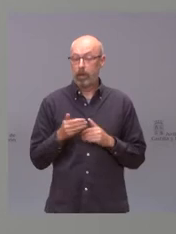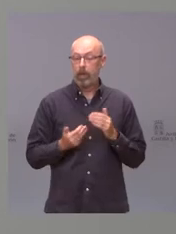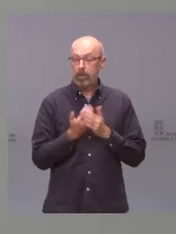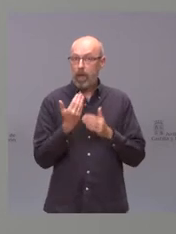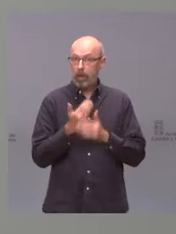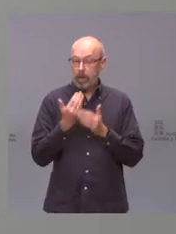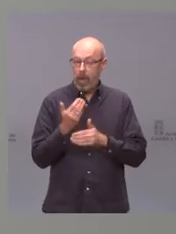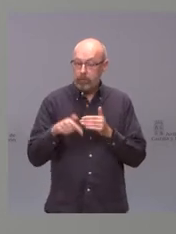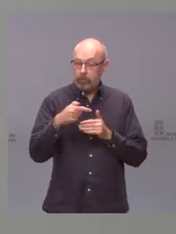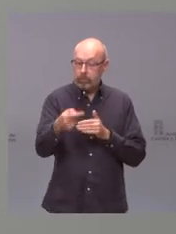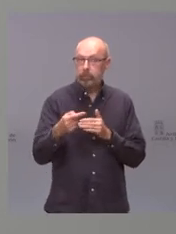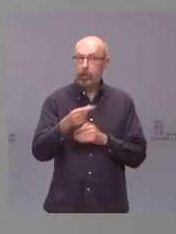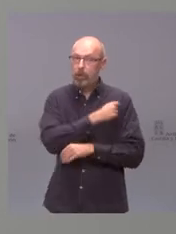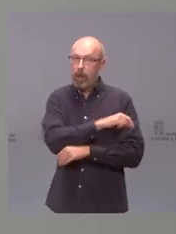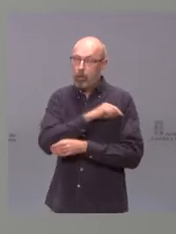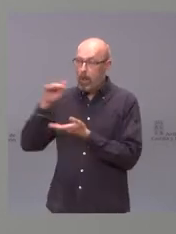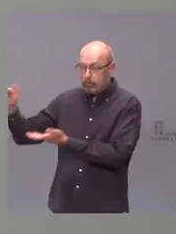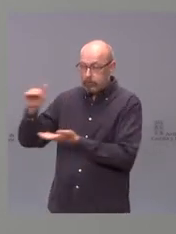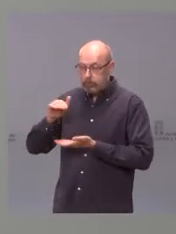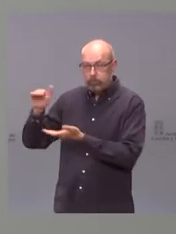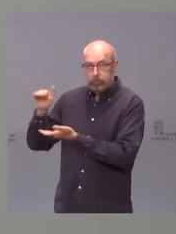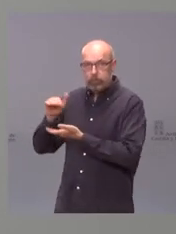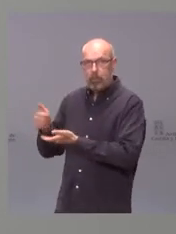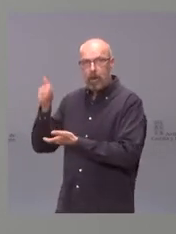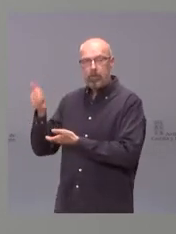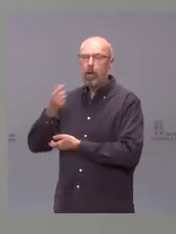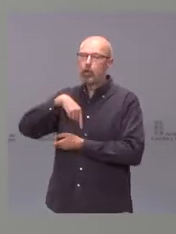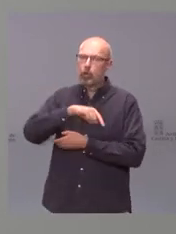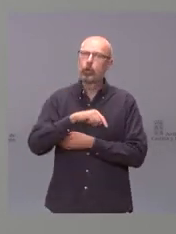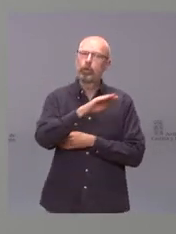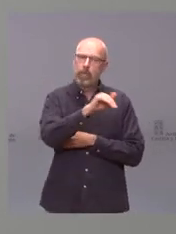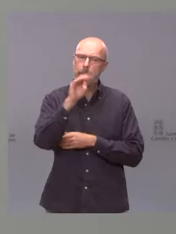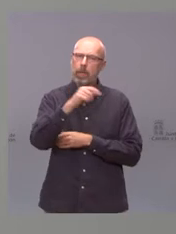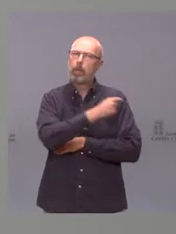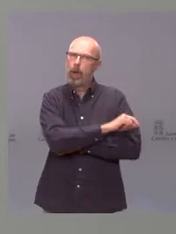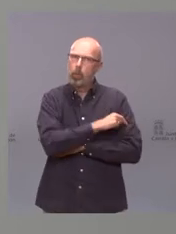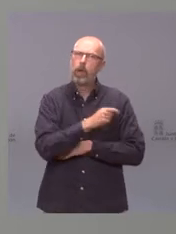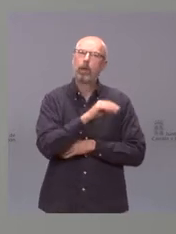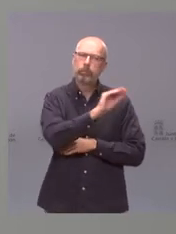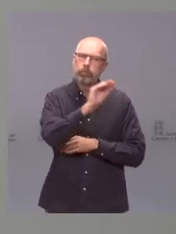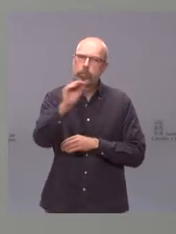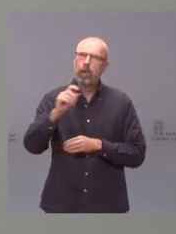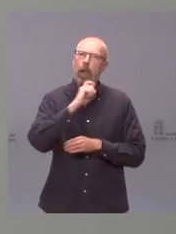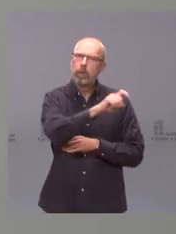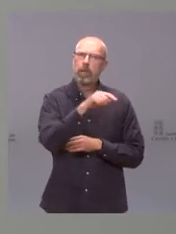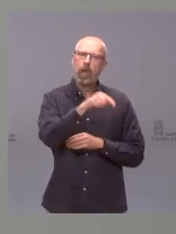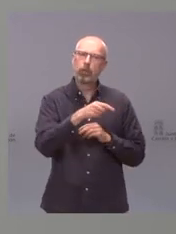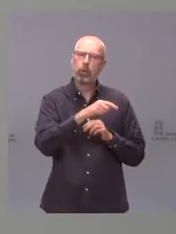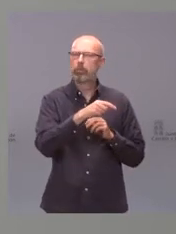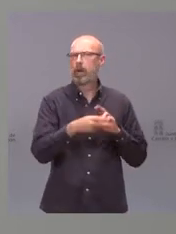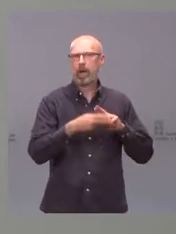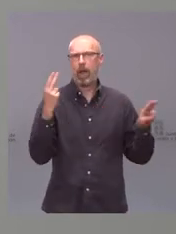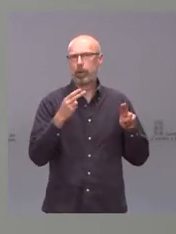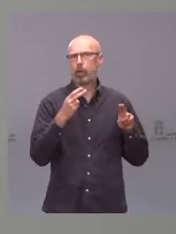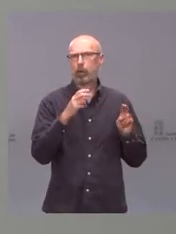más y más dosis, vamos a aumentar los puntos en los que haremos llamamientos de vacunación. Es un mecanismo ágil el centralizar que